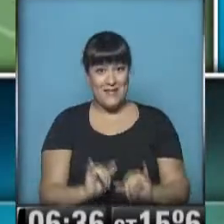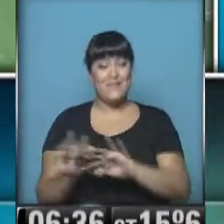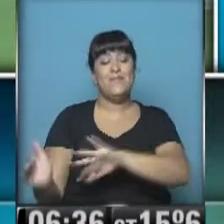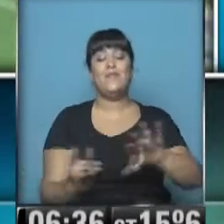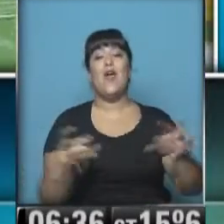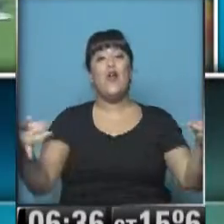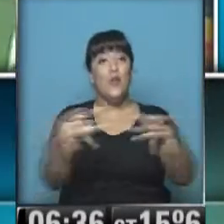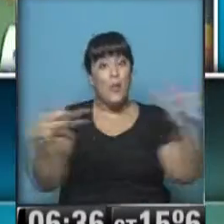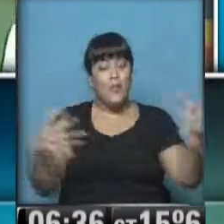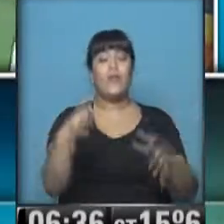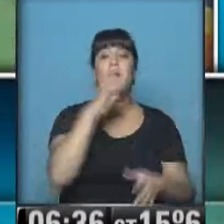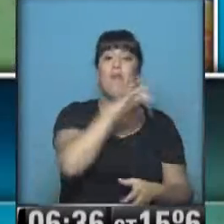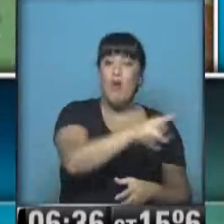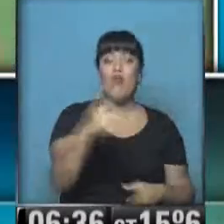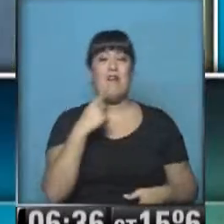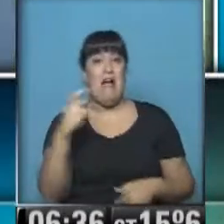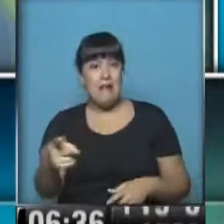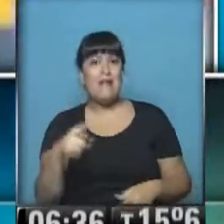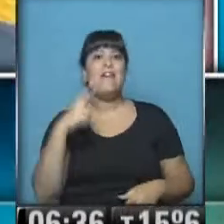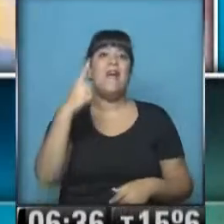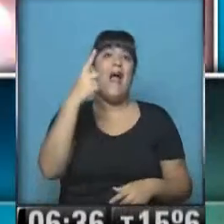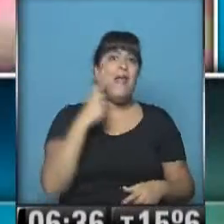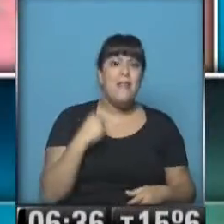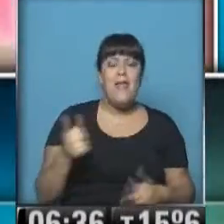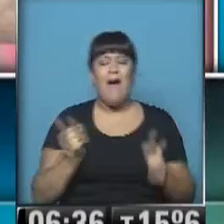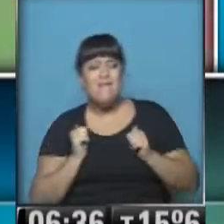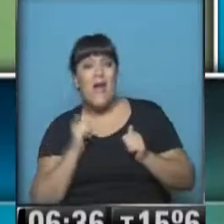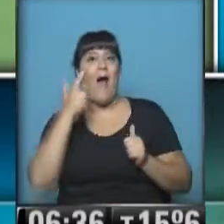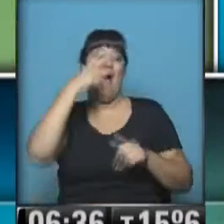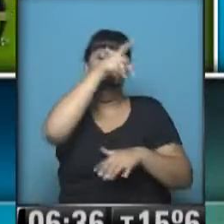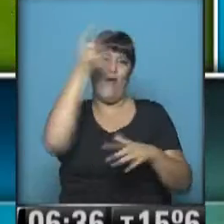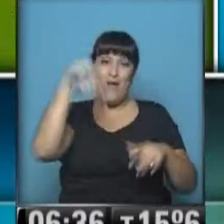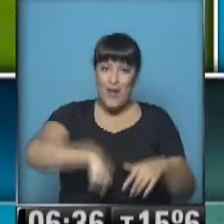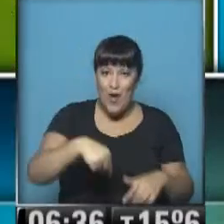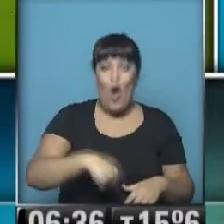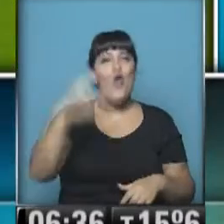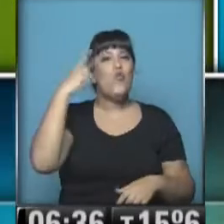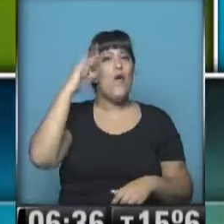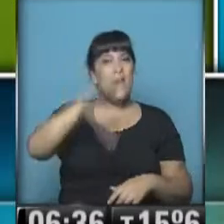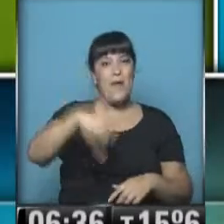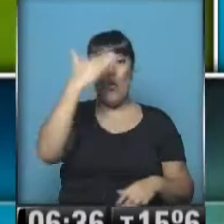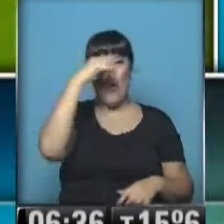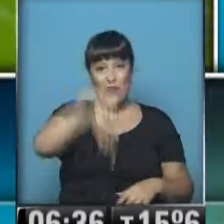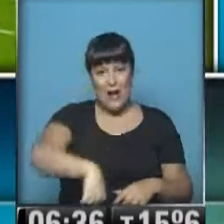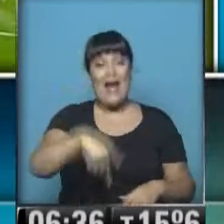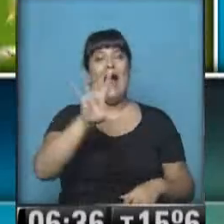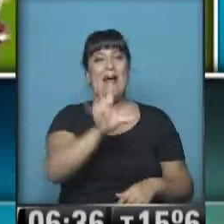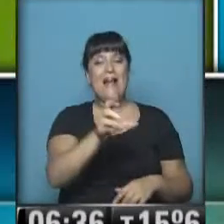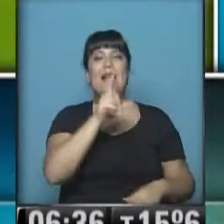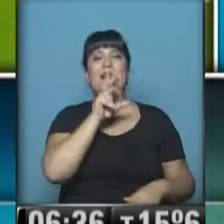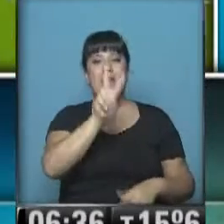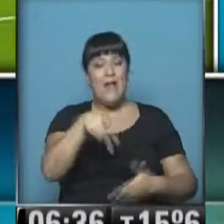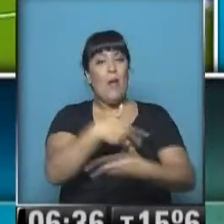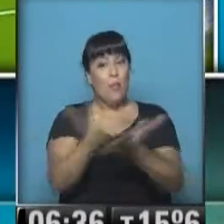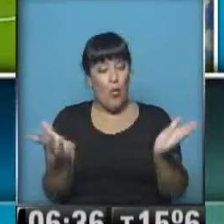sudamericana. Y el día tan esperado llegó a las 20.45 y por la televisión pública, Boca